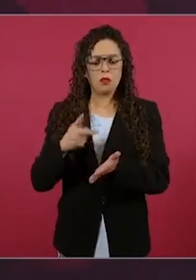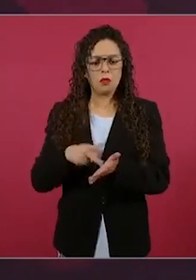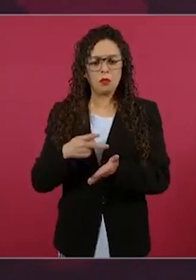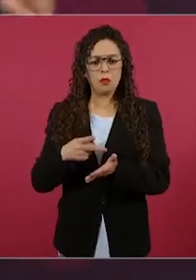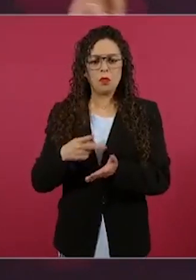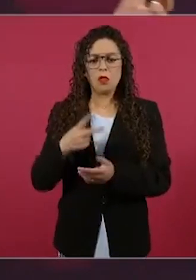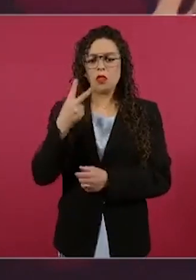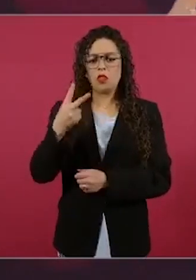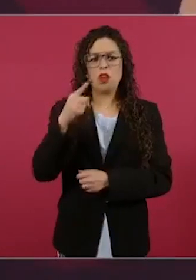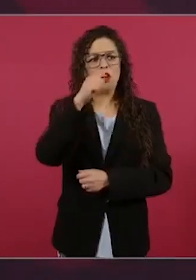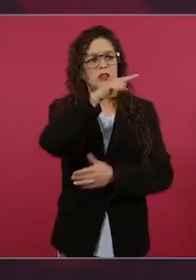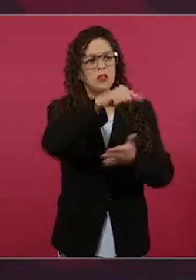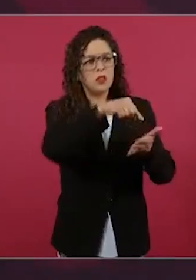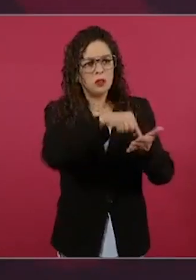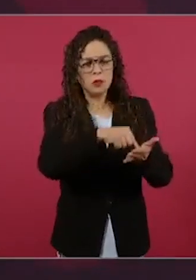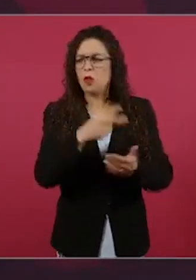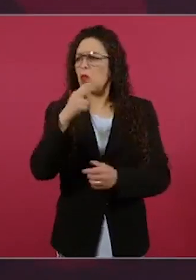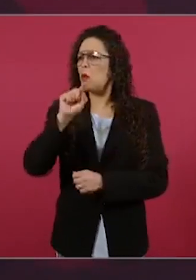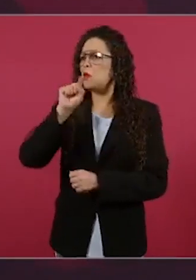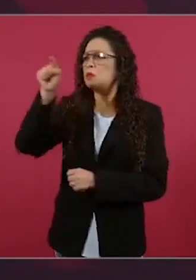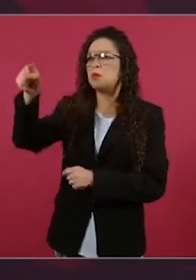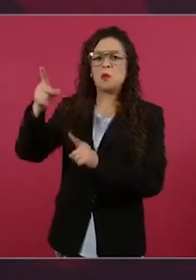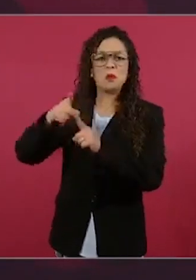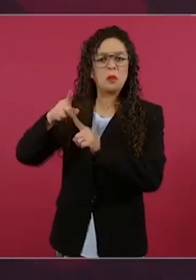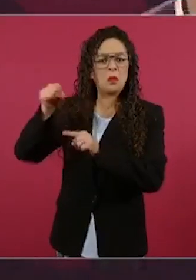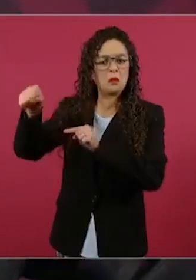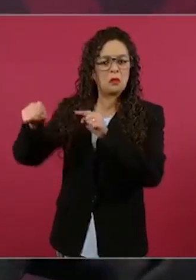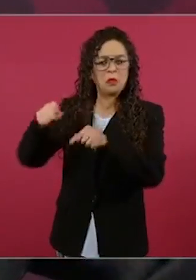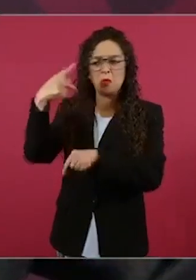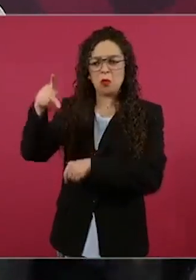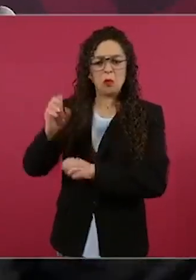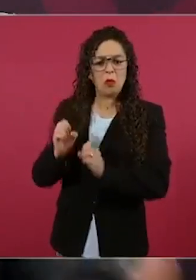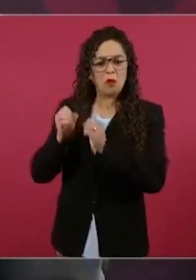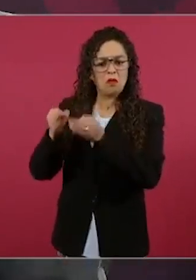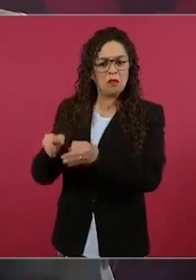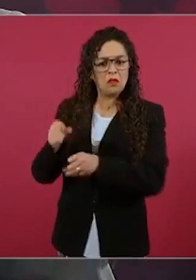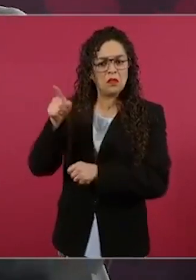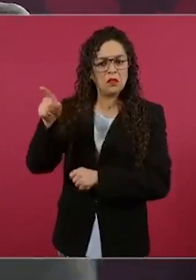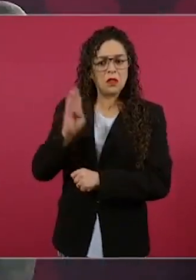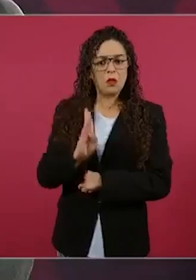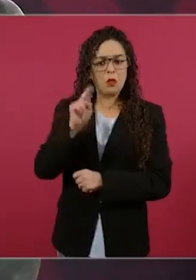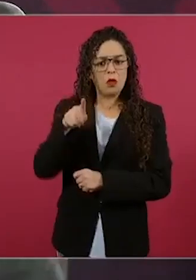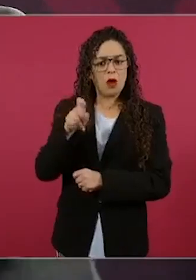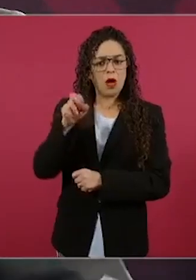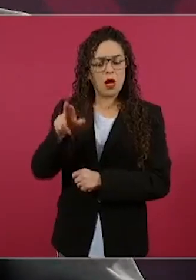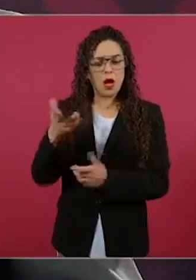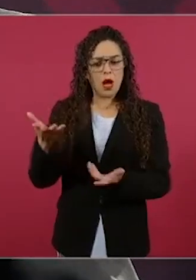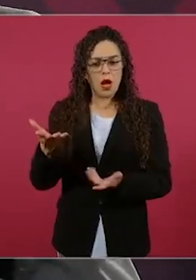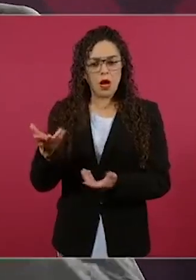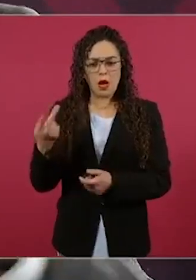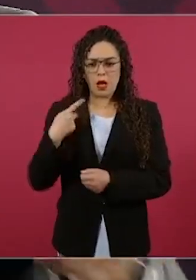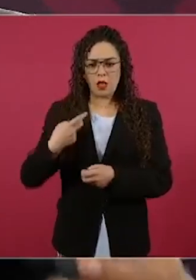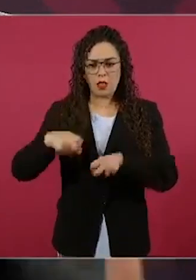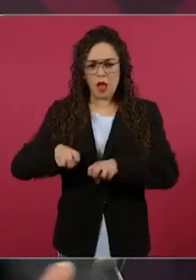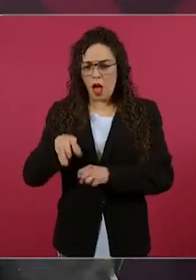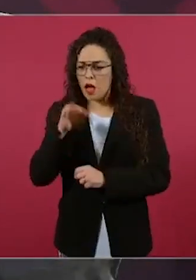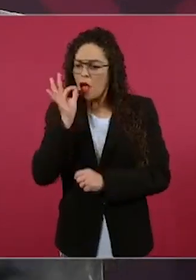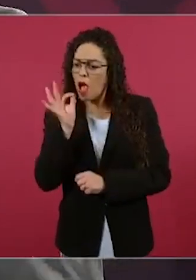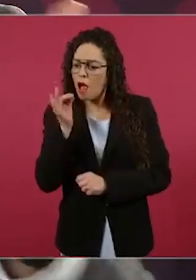dónde y dos allá en tu oficina, en el búnker, tomamos café y todo,